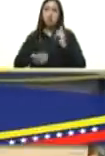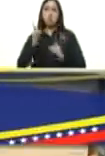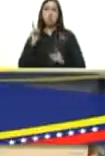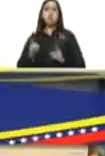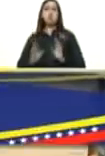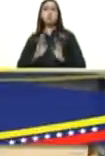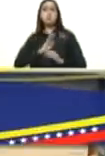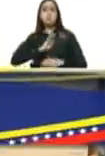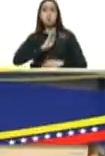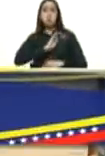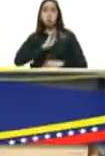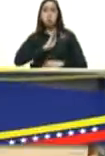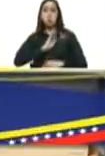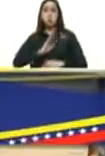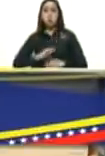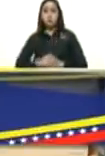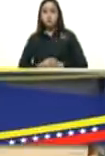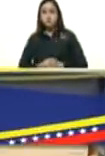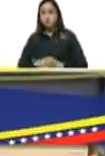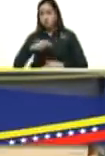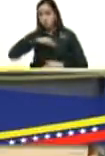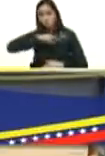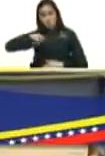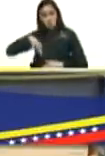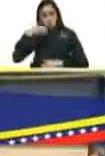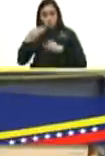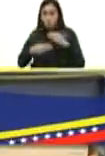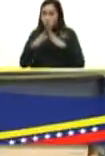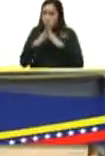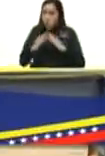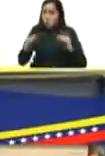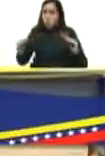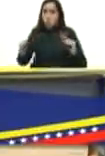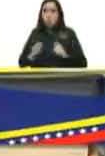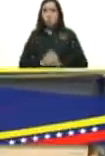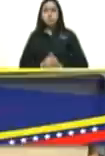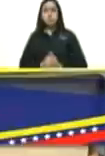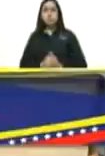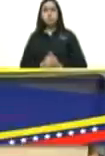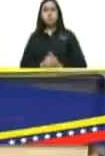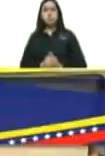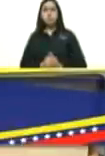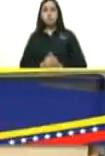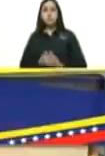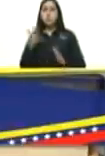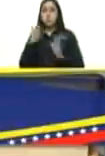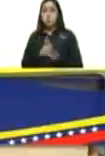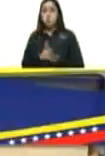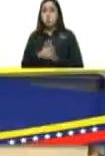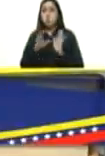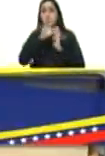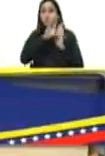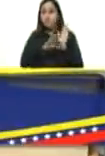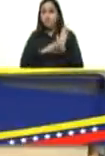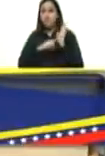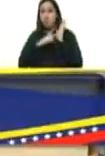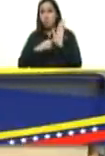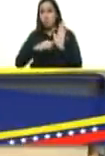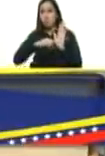particulares verdad nosotros hemos hecho todo todo basado en estos principios